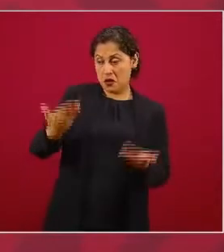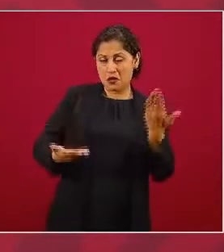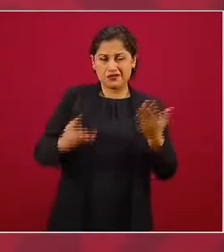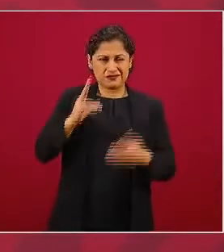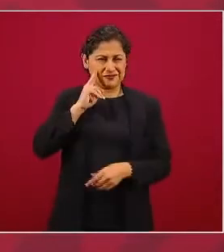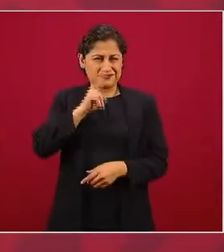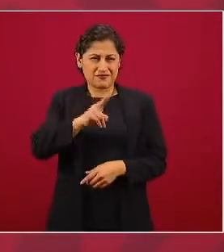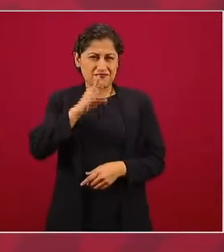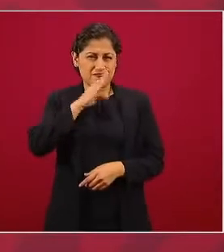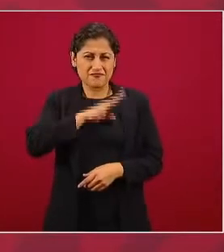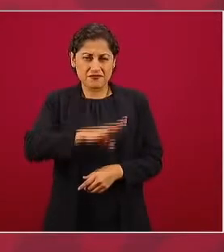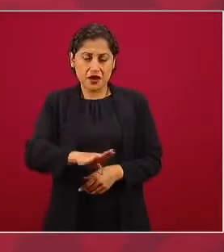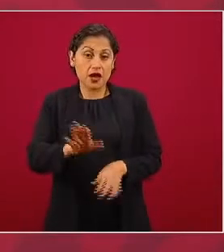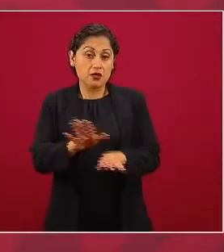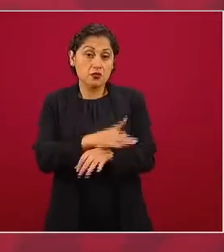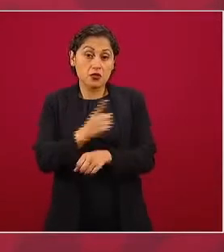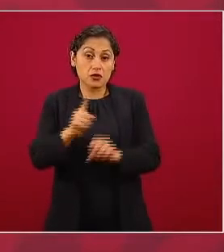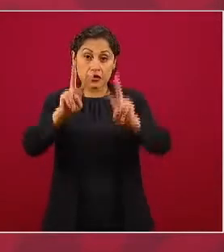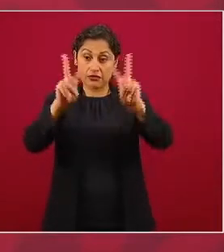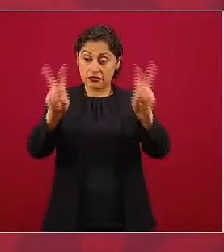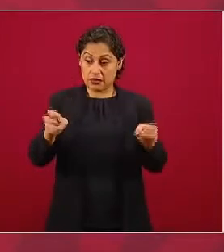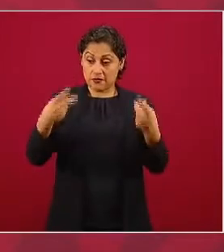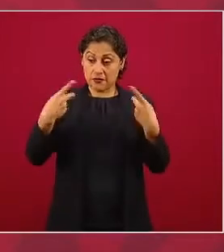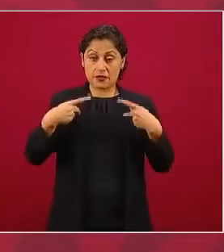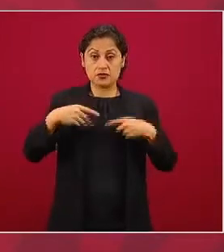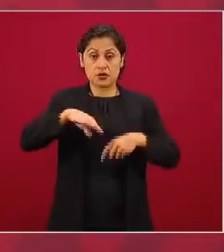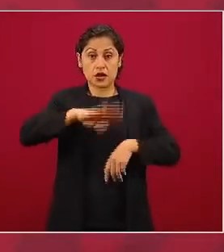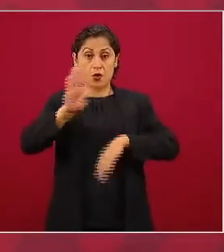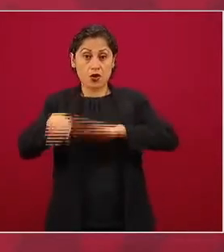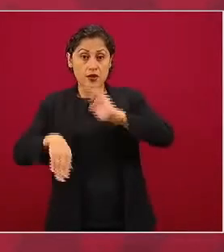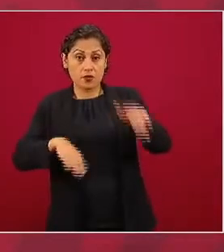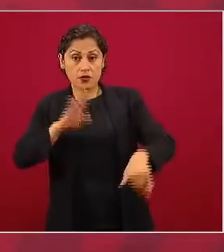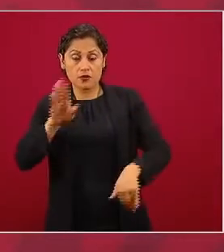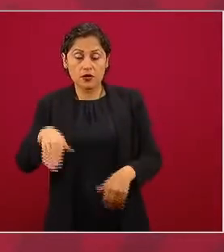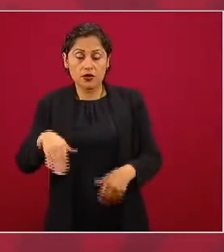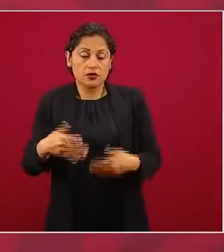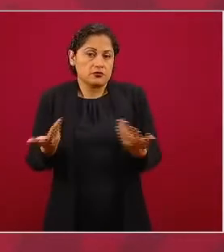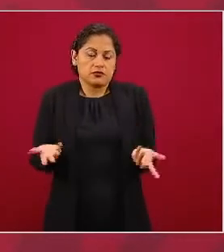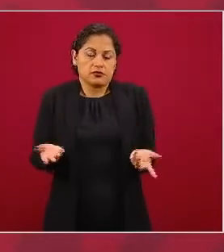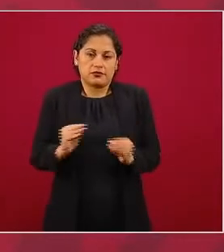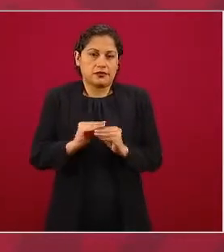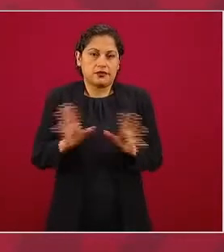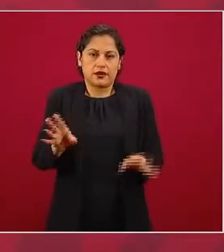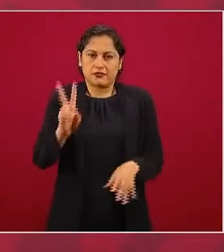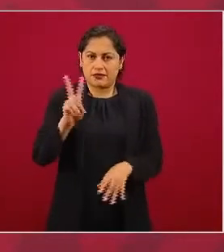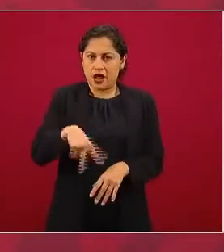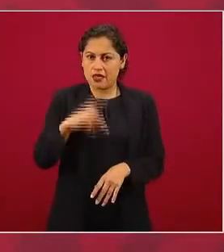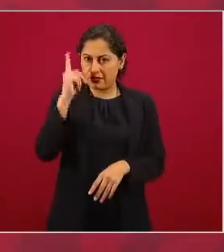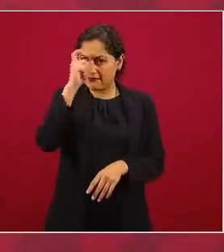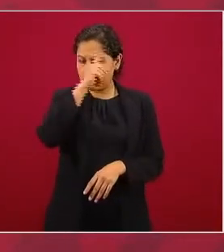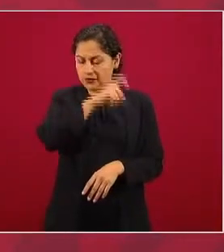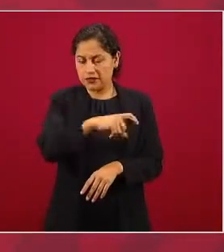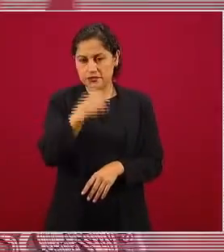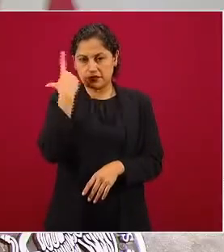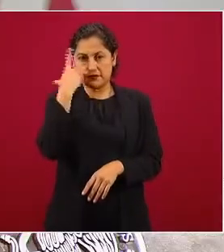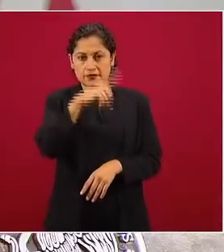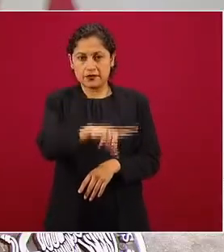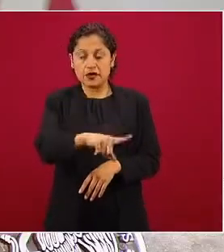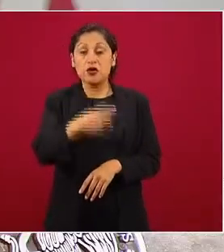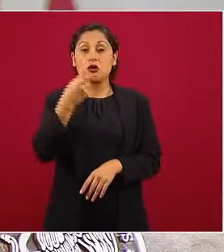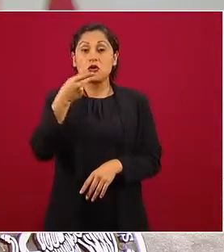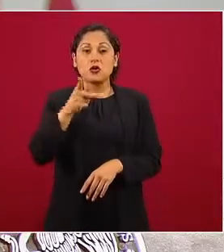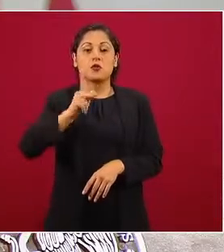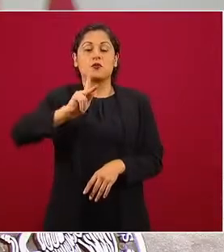de personas fallecidas, porque no queremos que nadie pierda la vida, pero en proporción a nuestra